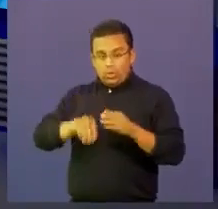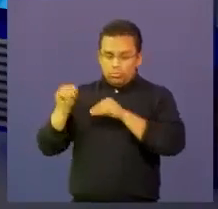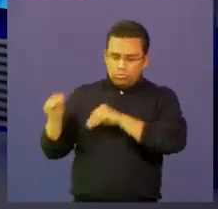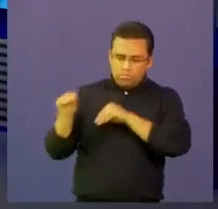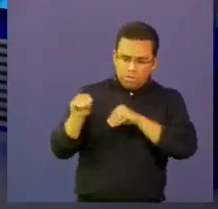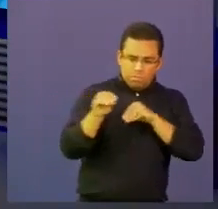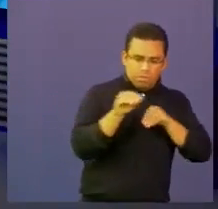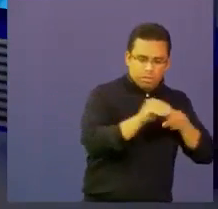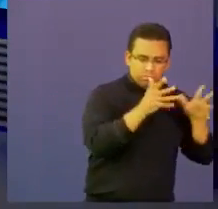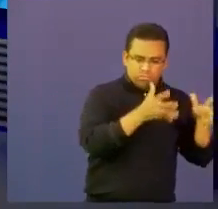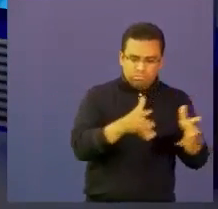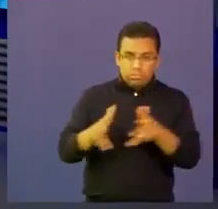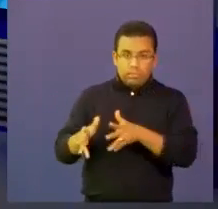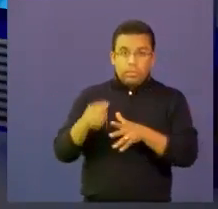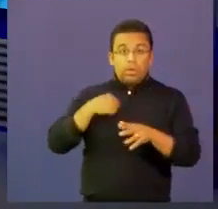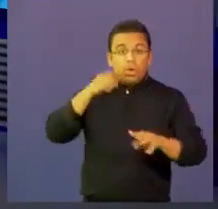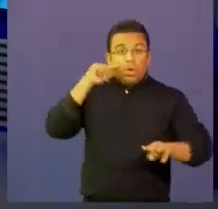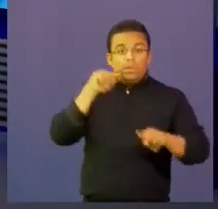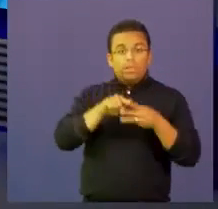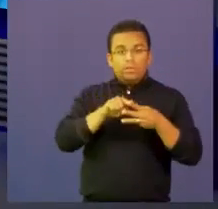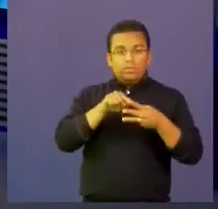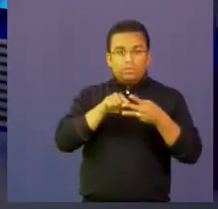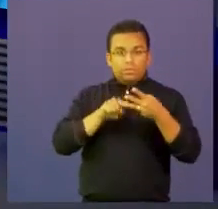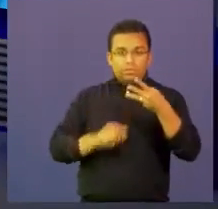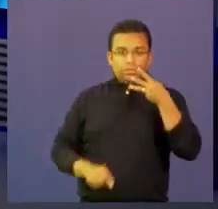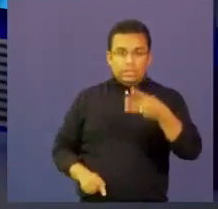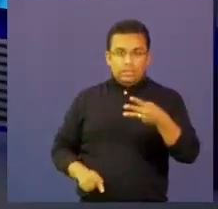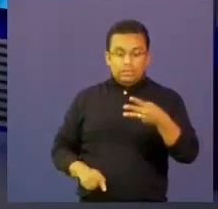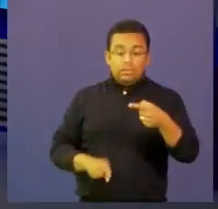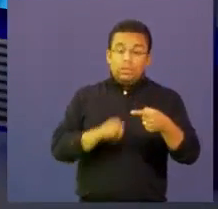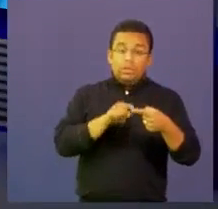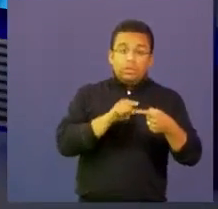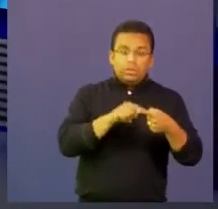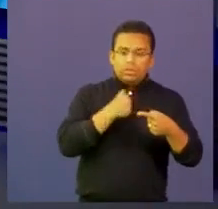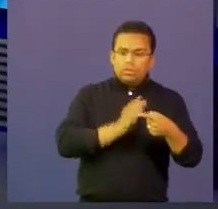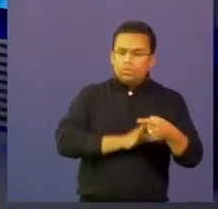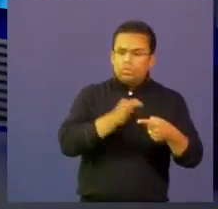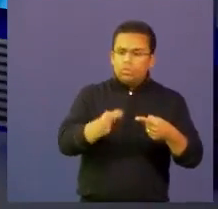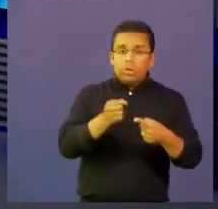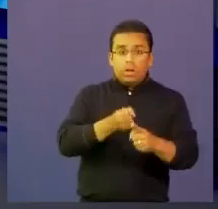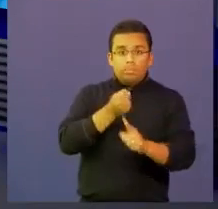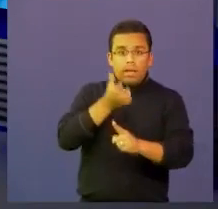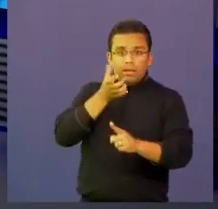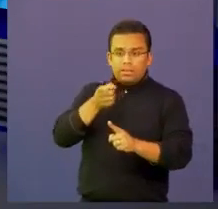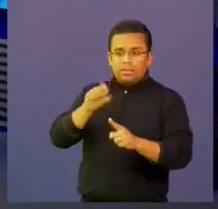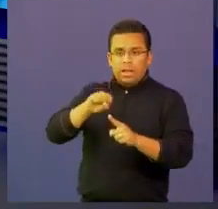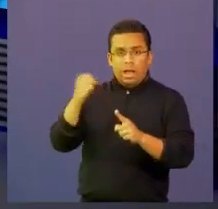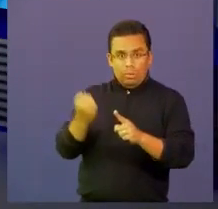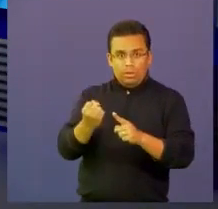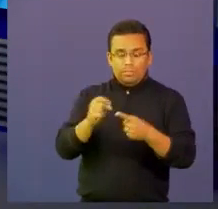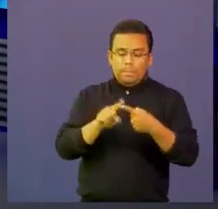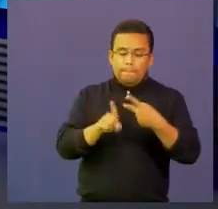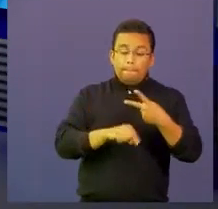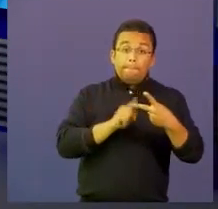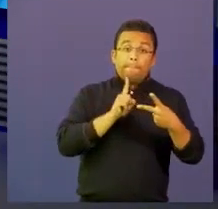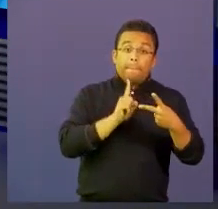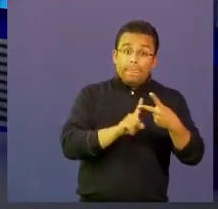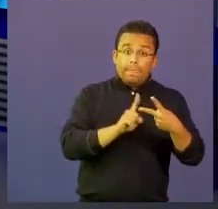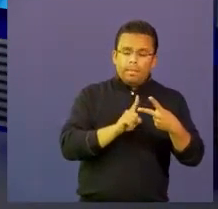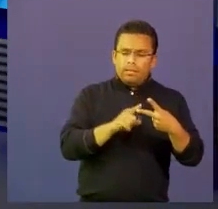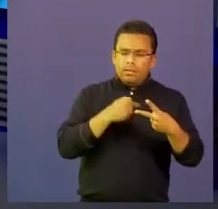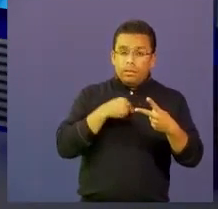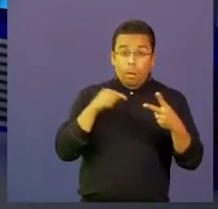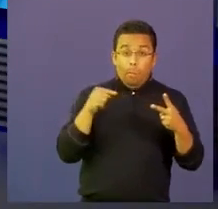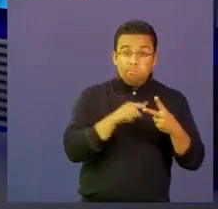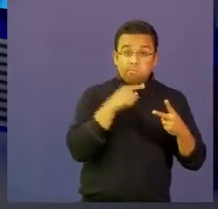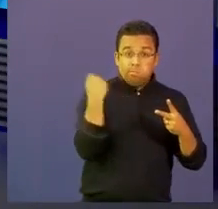siempre está buscando tres cosas importantes. Una, cómo llegar al aula, cómo impactar el aula. Dos, cómo realmente las